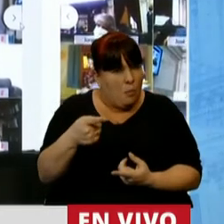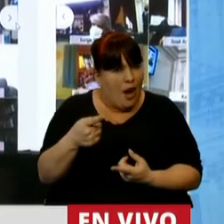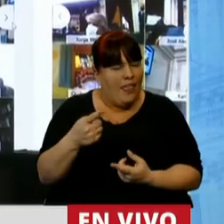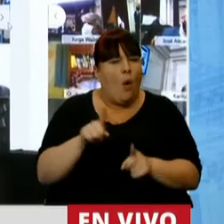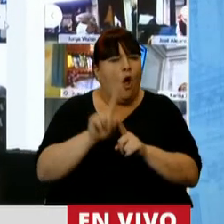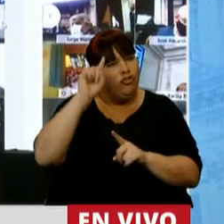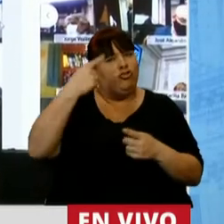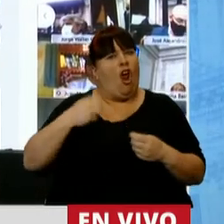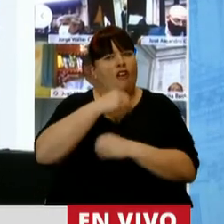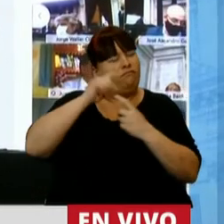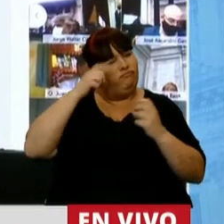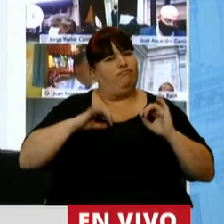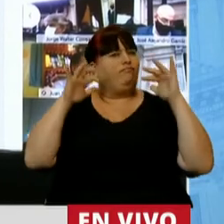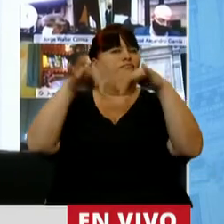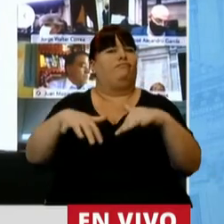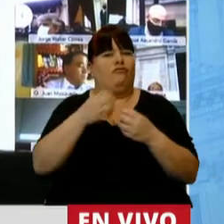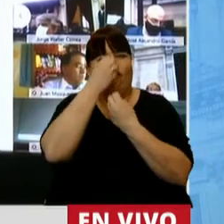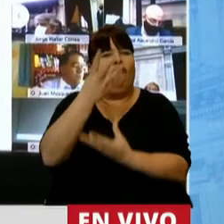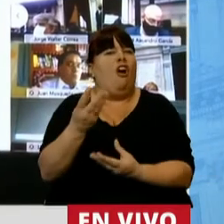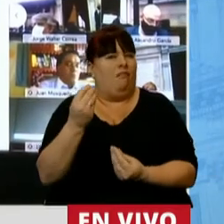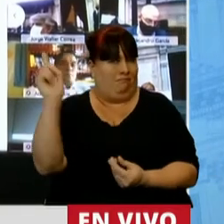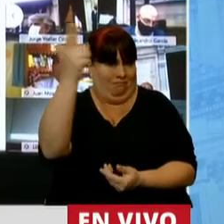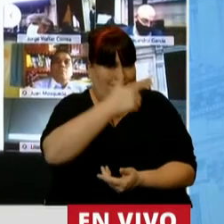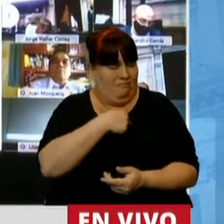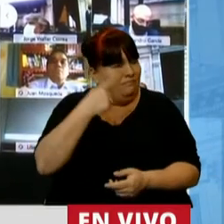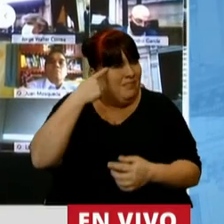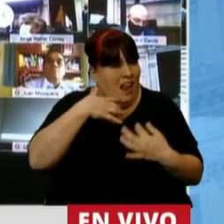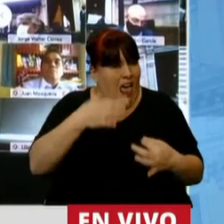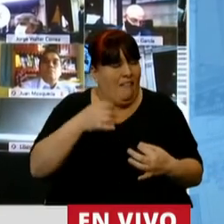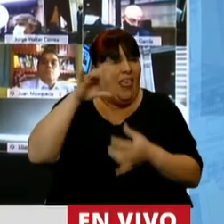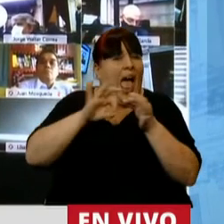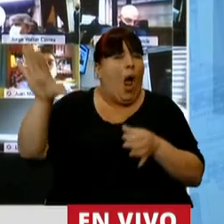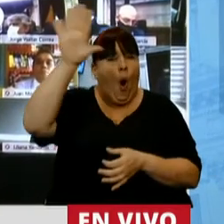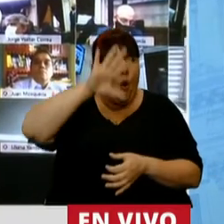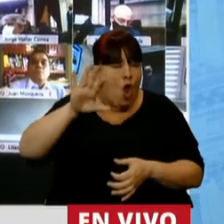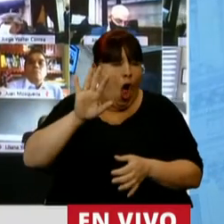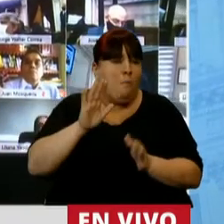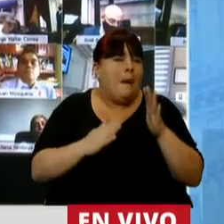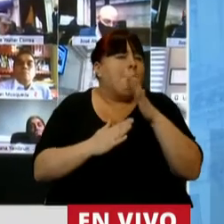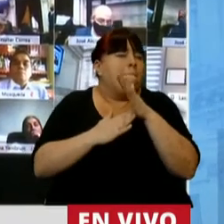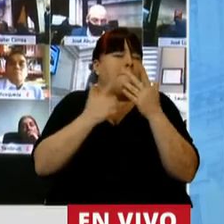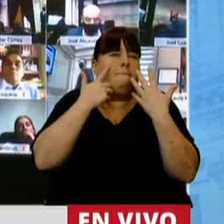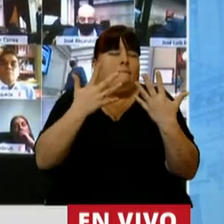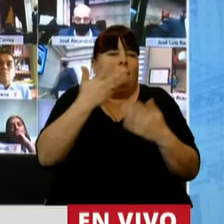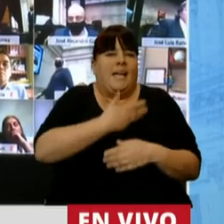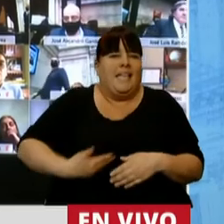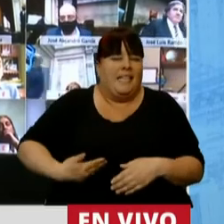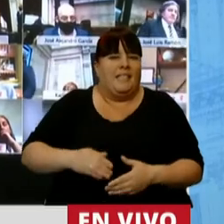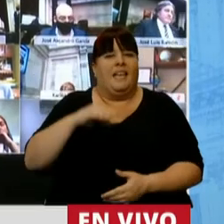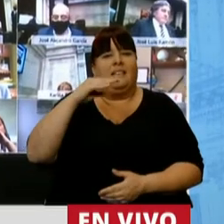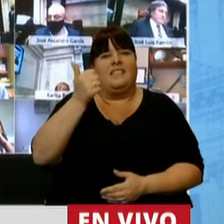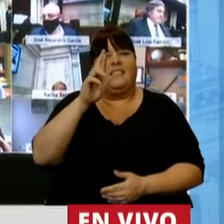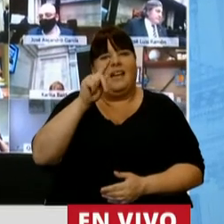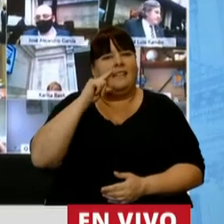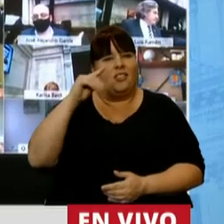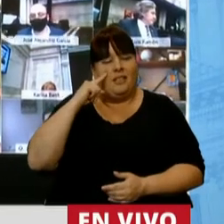autoconvocatoria? Yo les aseguro que en Europa quizás el líder más respetado Wisto Churchill